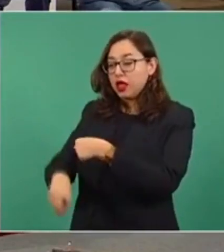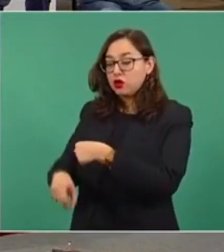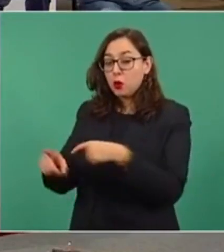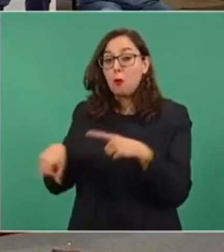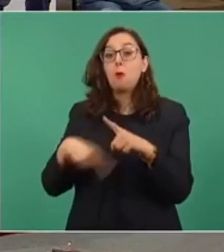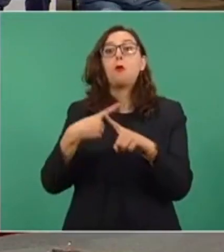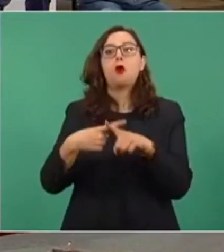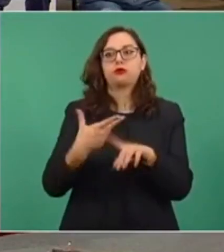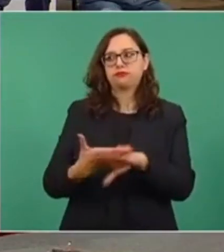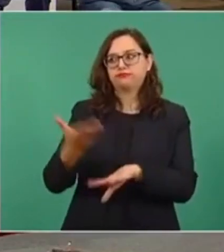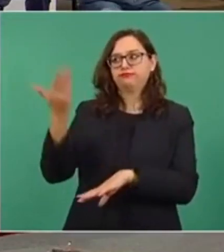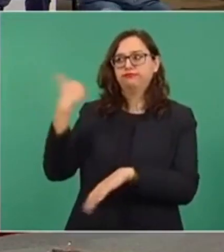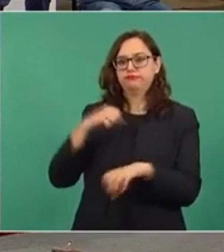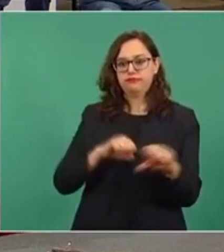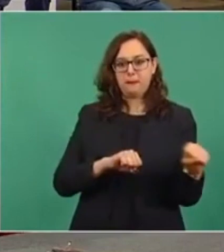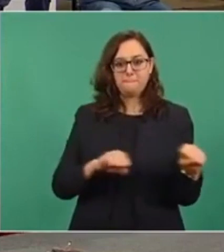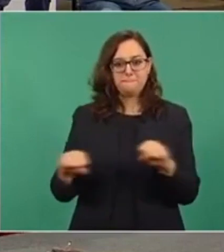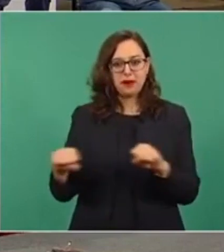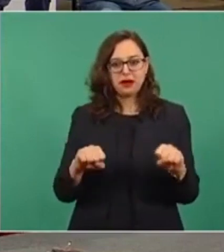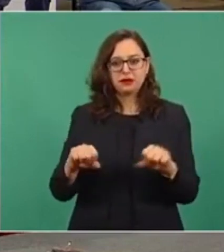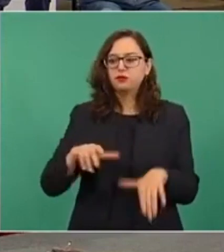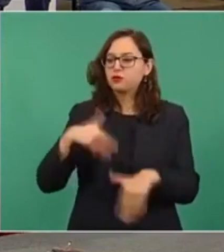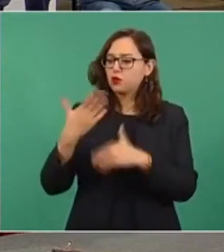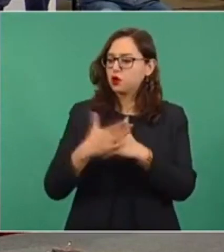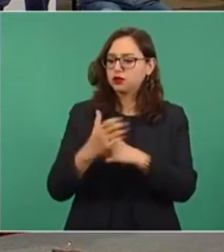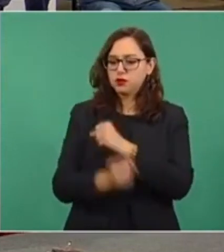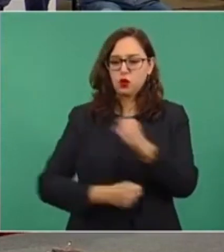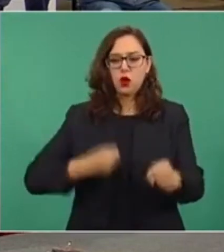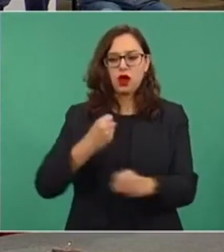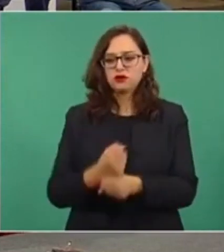el año próximo.